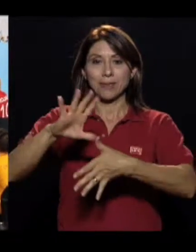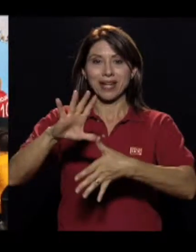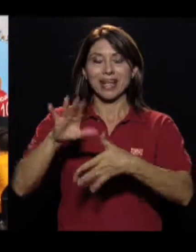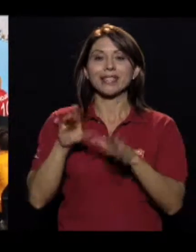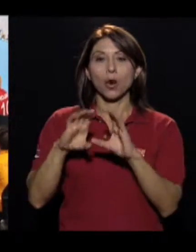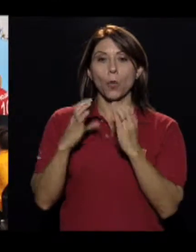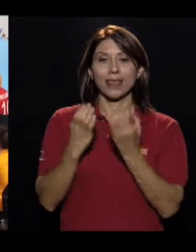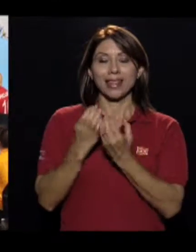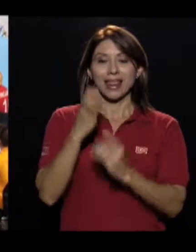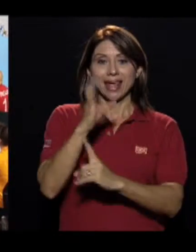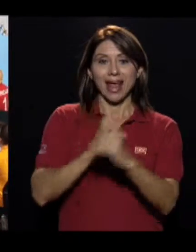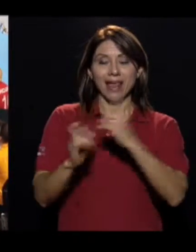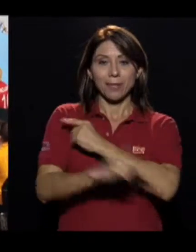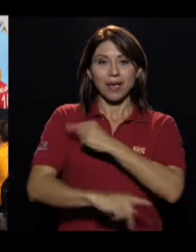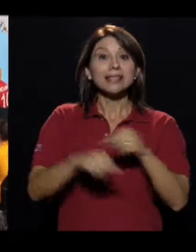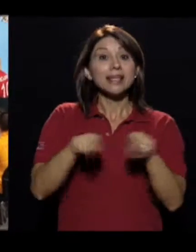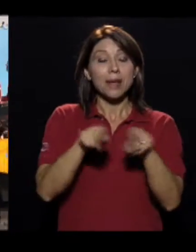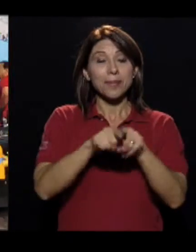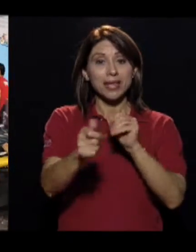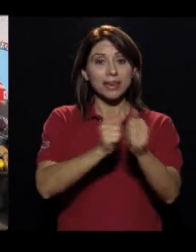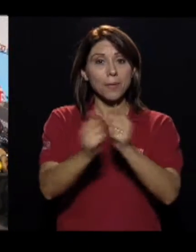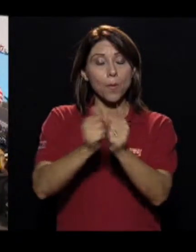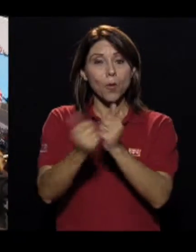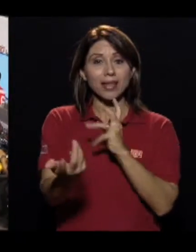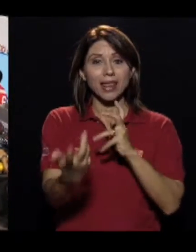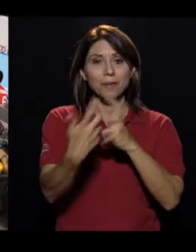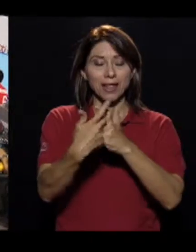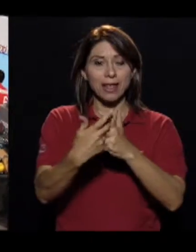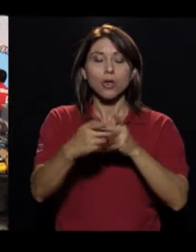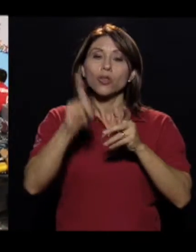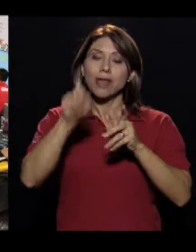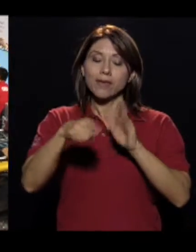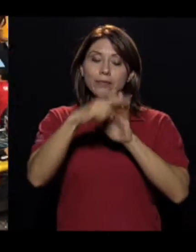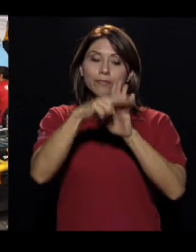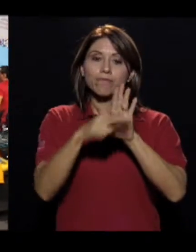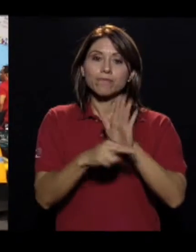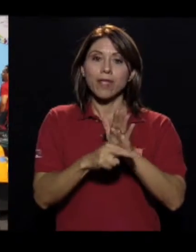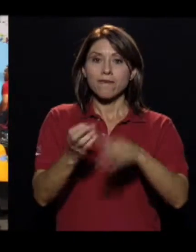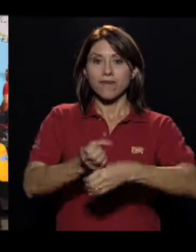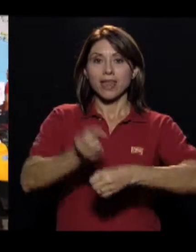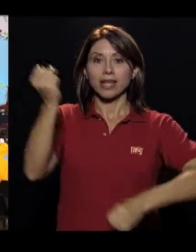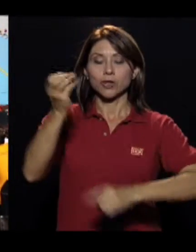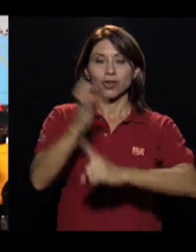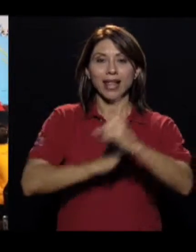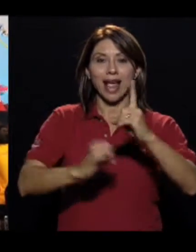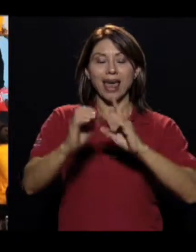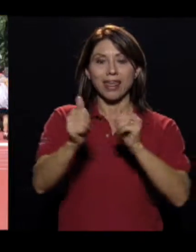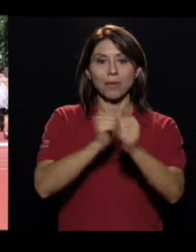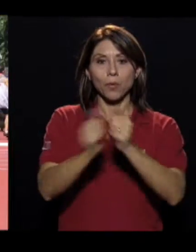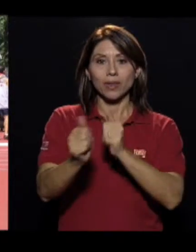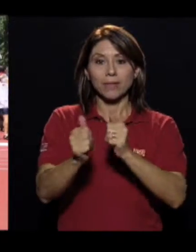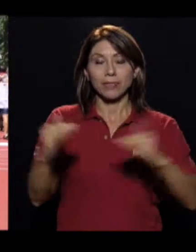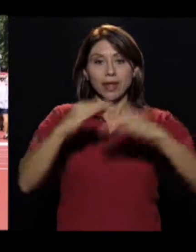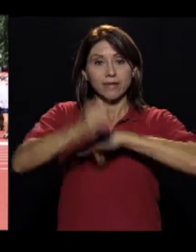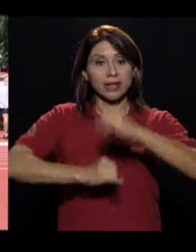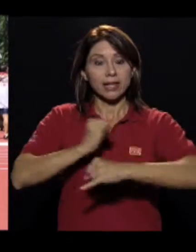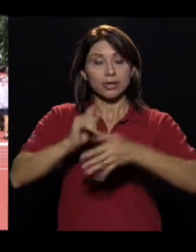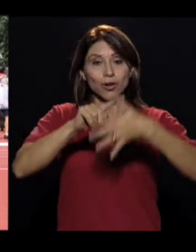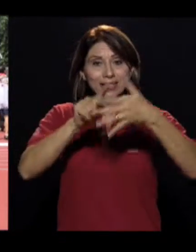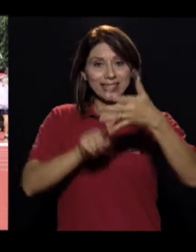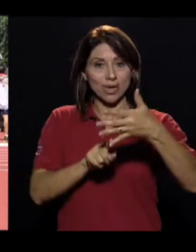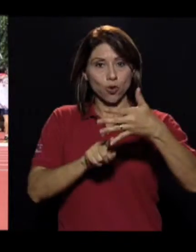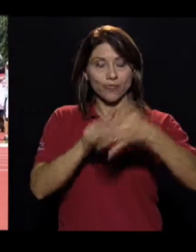cada país, el deporte adaptado es regido también por las federaciones de cada deporte. Existen cinco federaciones a nivel